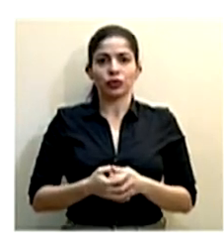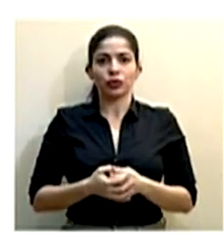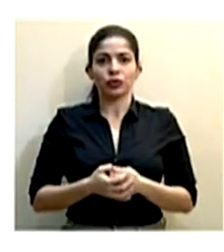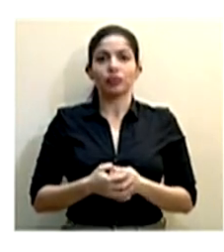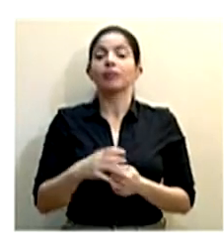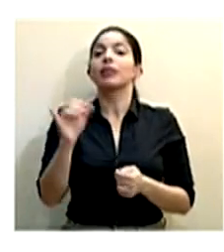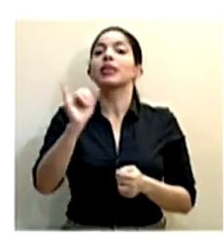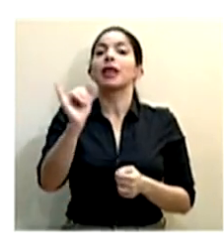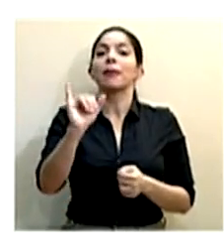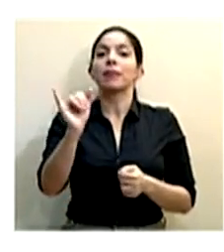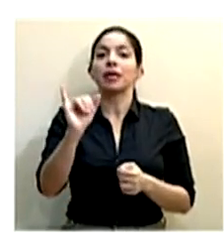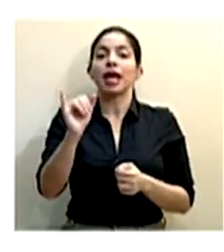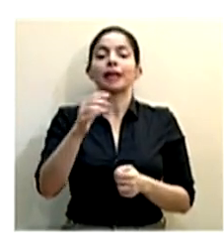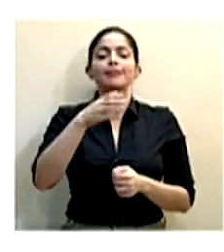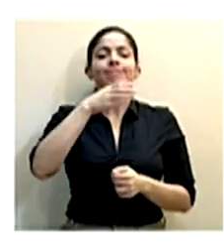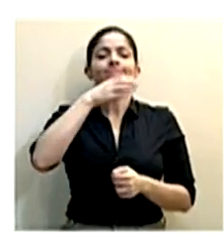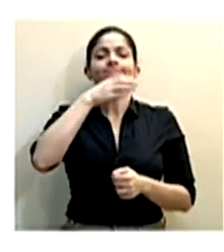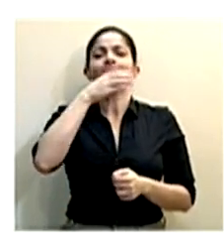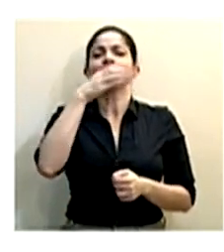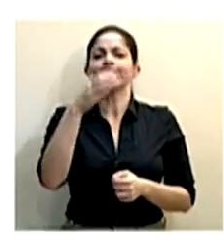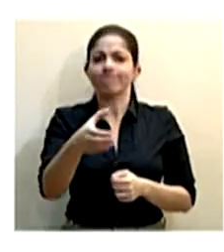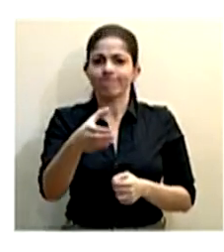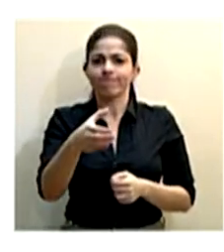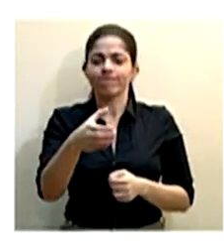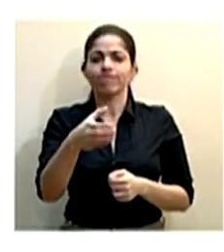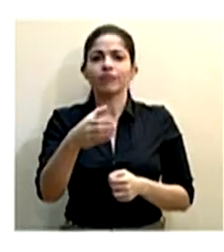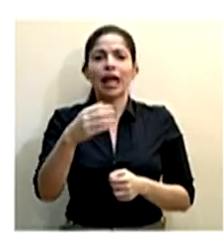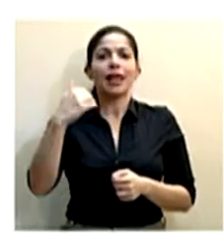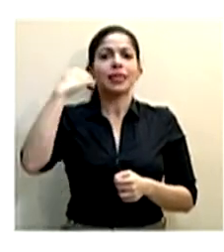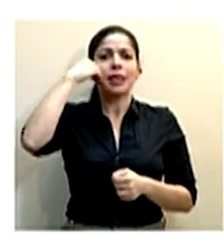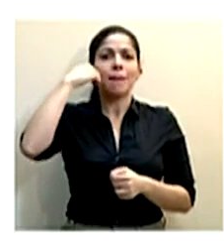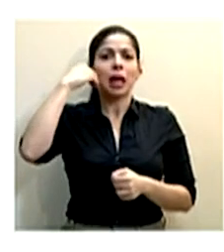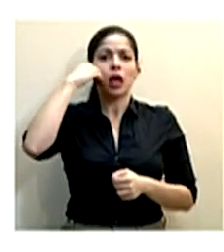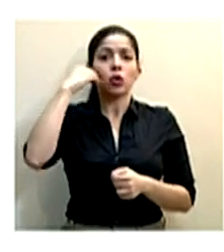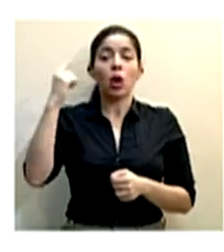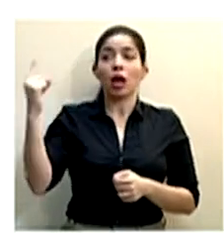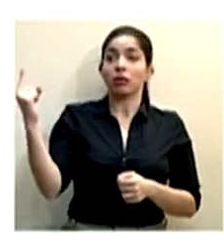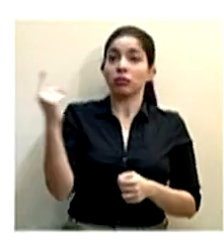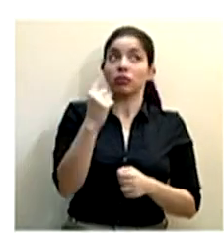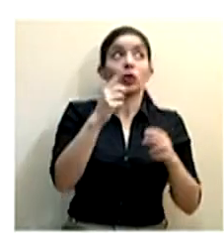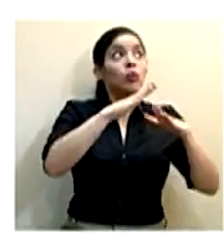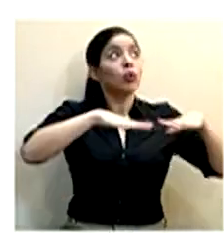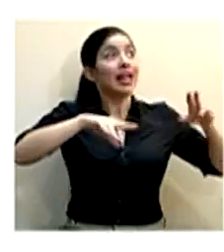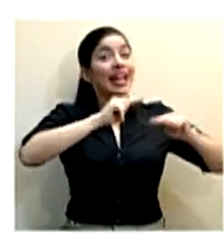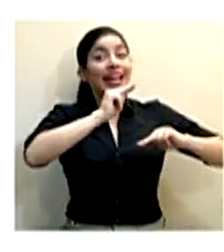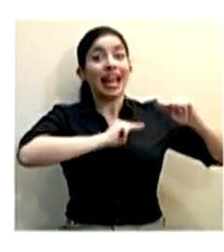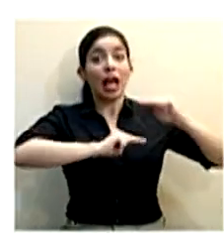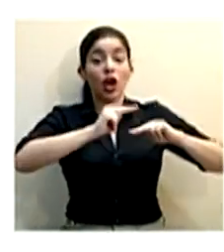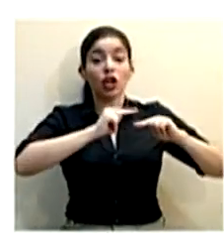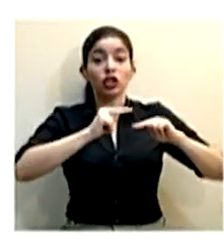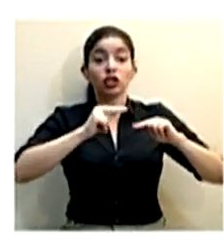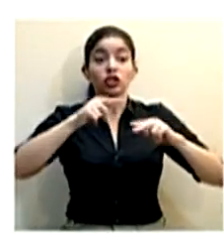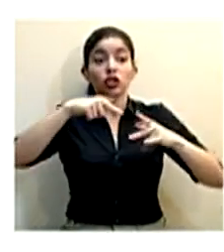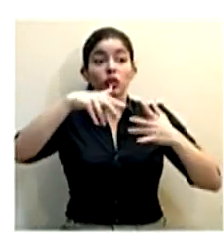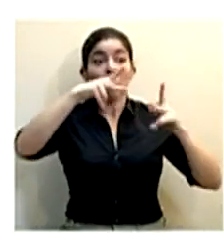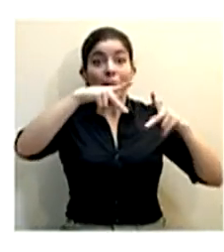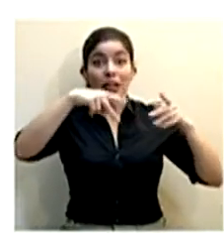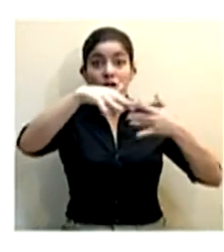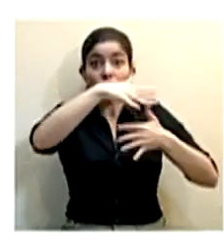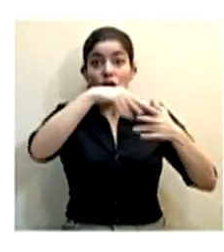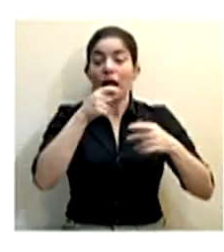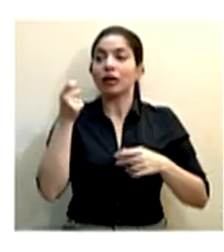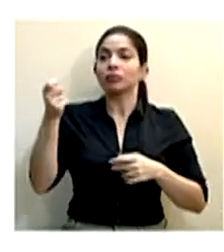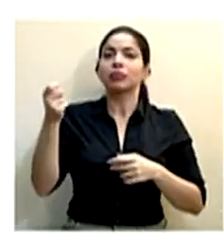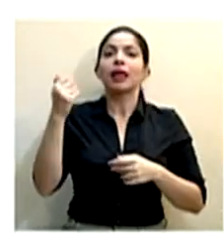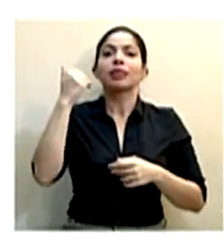También está recomendado la toma de temperatura al ingreso de establecimientos en donde se reúnen personas.